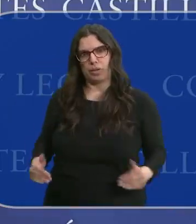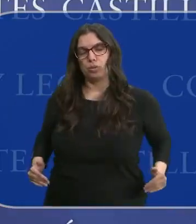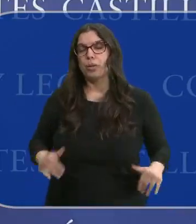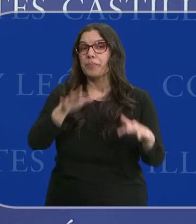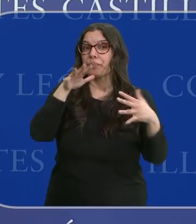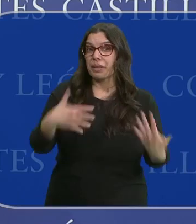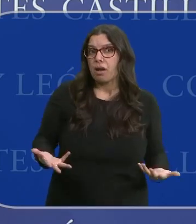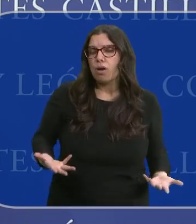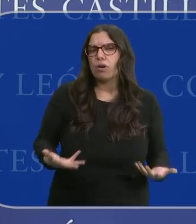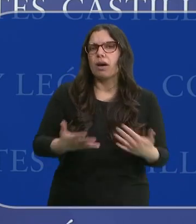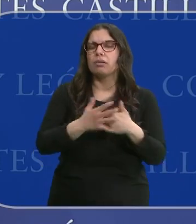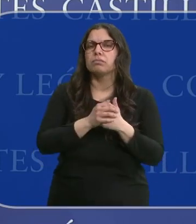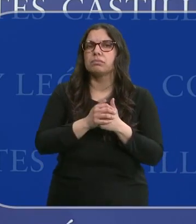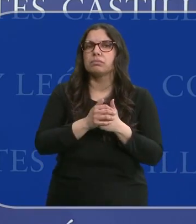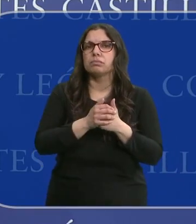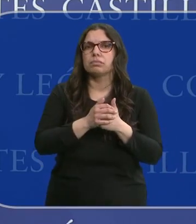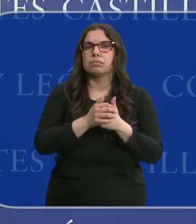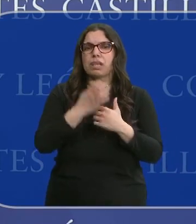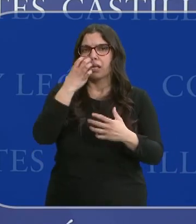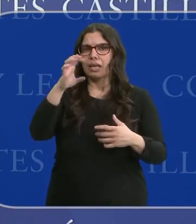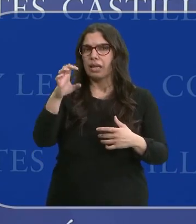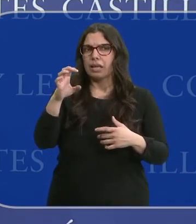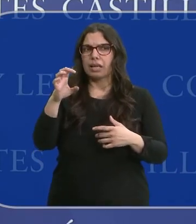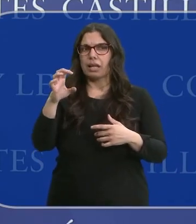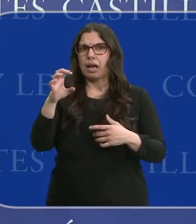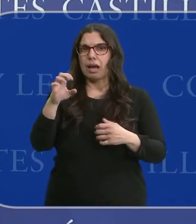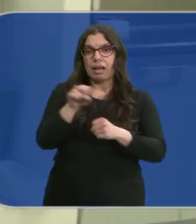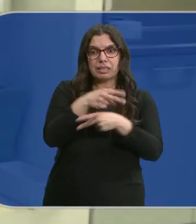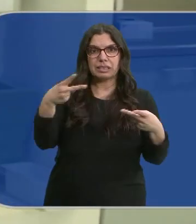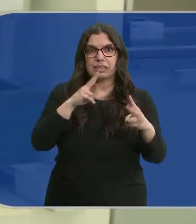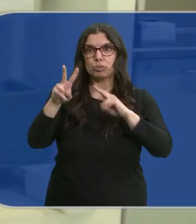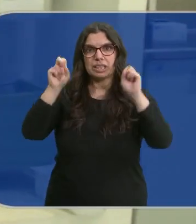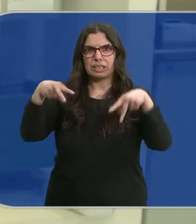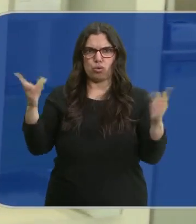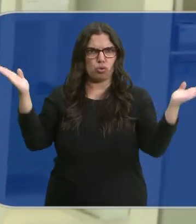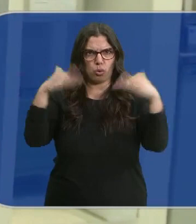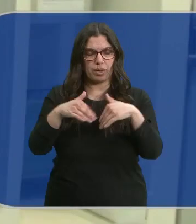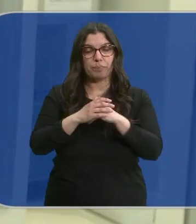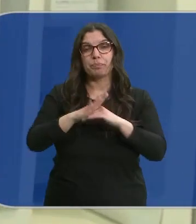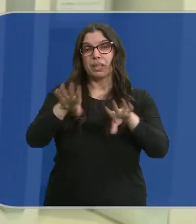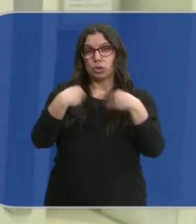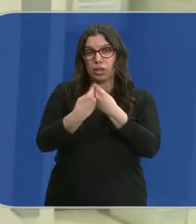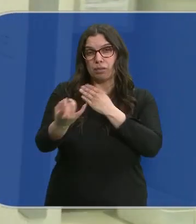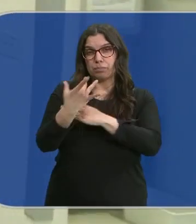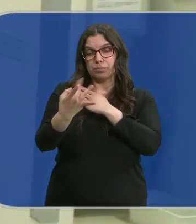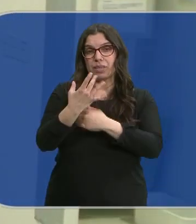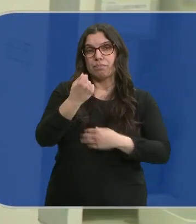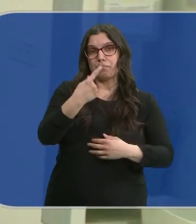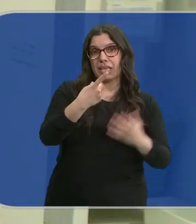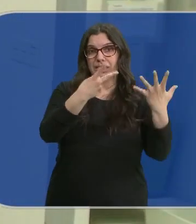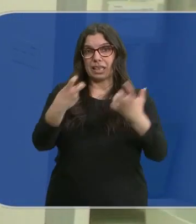A día de hoy no hay ninguna queja que no haya sido resuelta. En total, la institución ha recibido 1